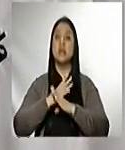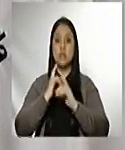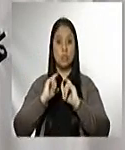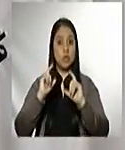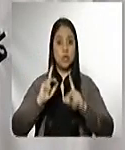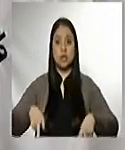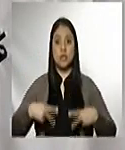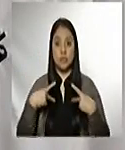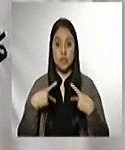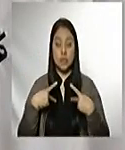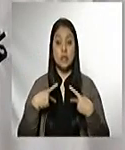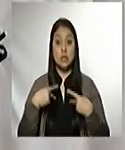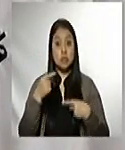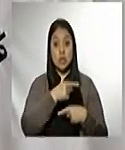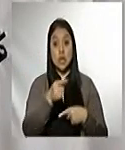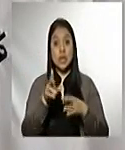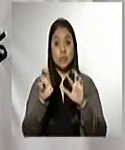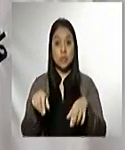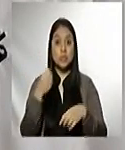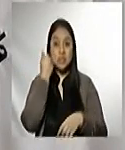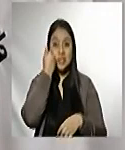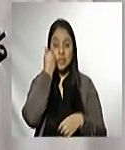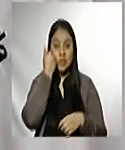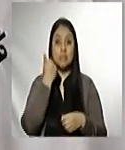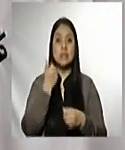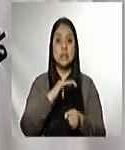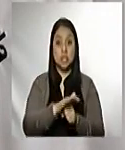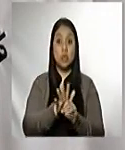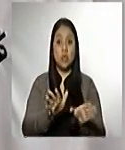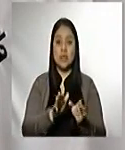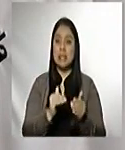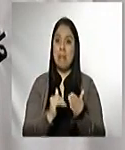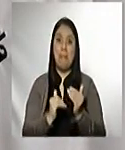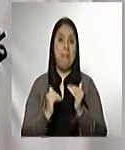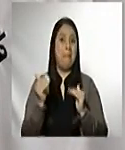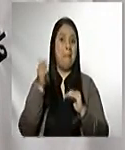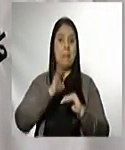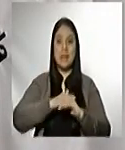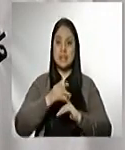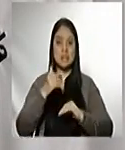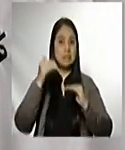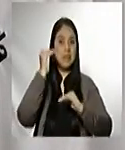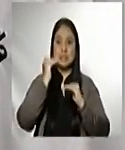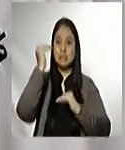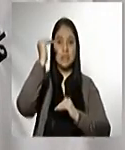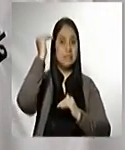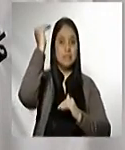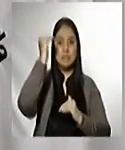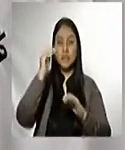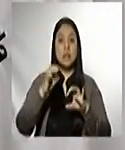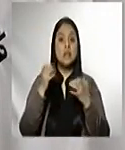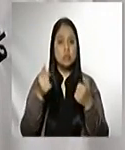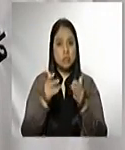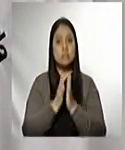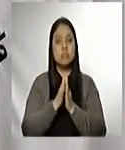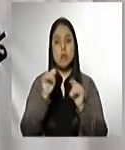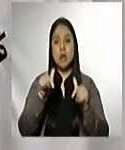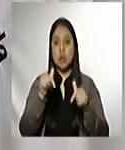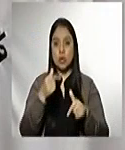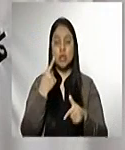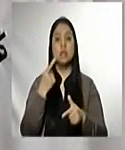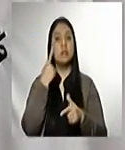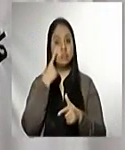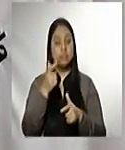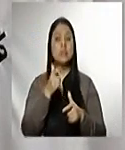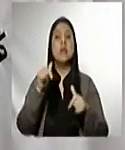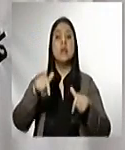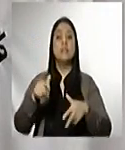vida. Los casos positivos van en aumento y esto nos obliga a poner en marcha medidas de mitigación